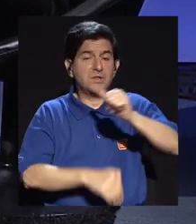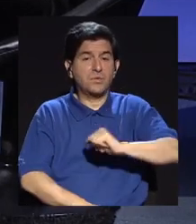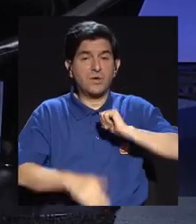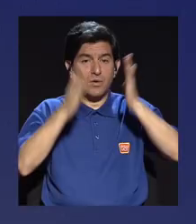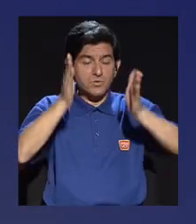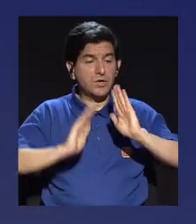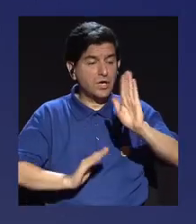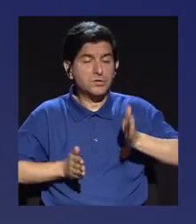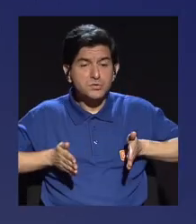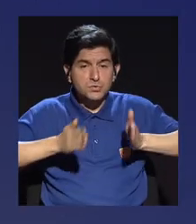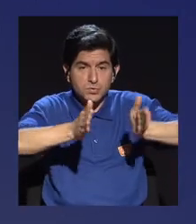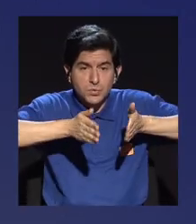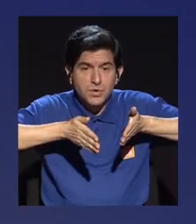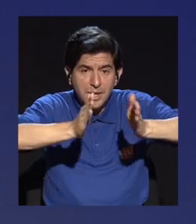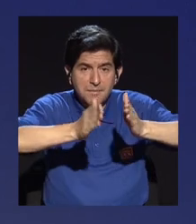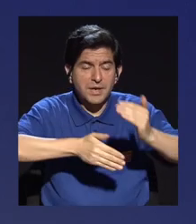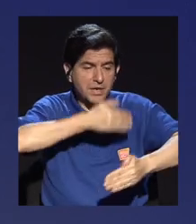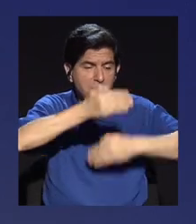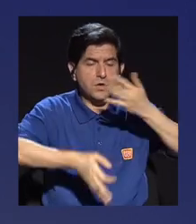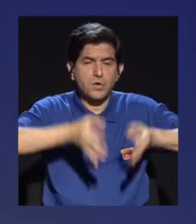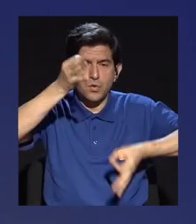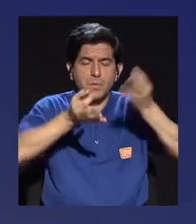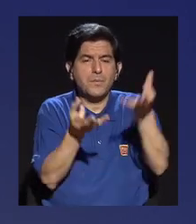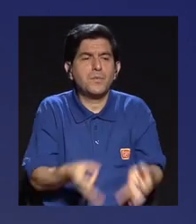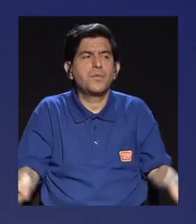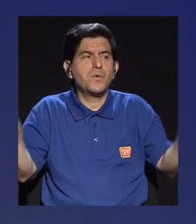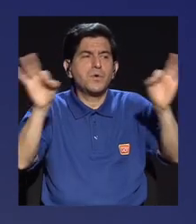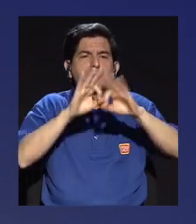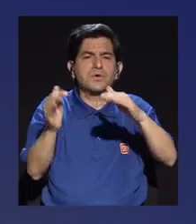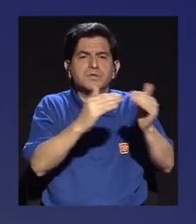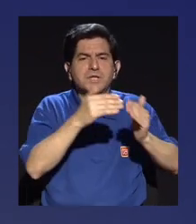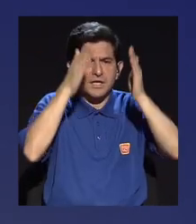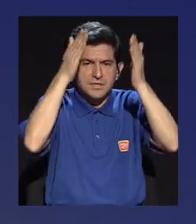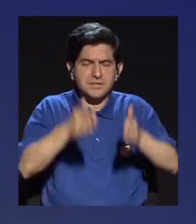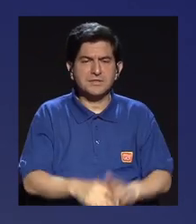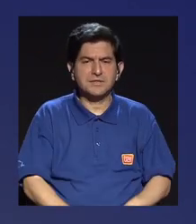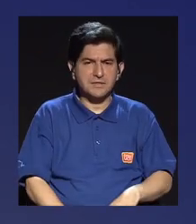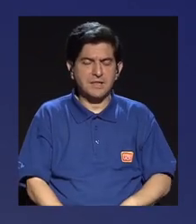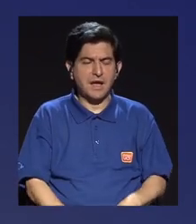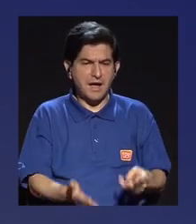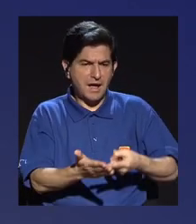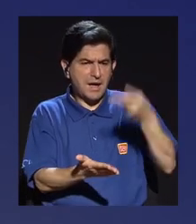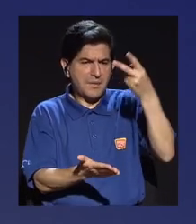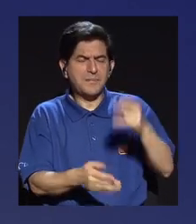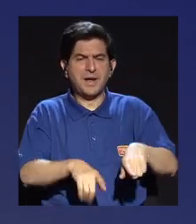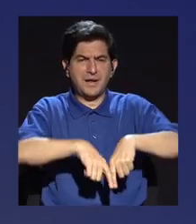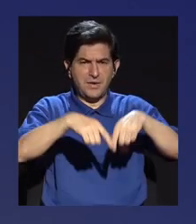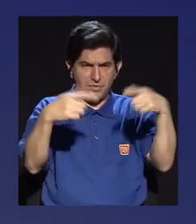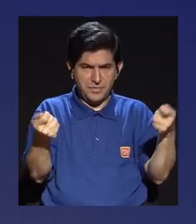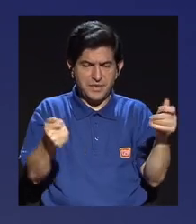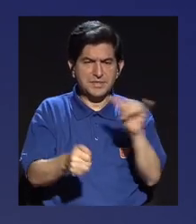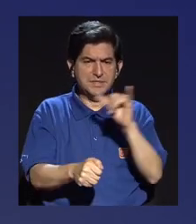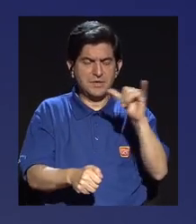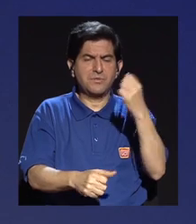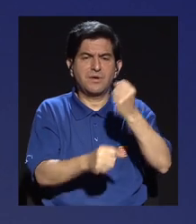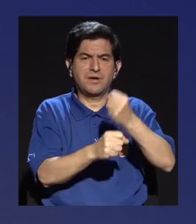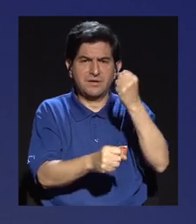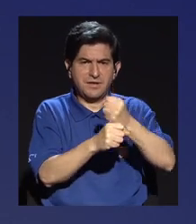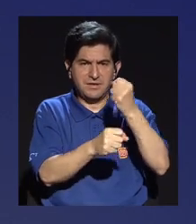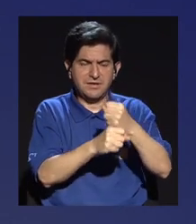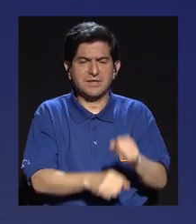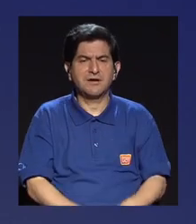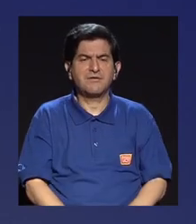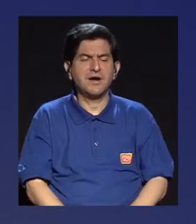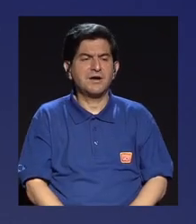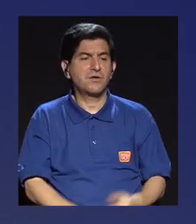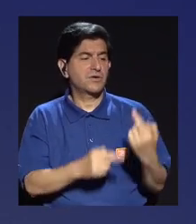que seguir sus rumbos y en esos procesos judiciales es fundamental que la ciudadanía aprecie no solo la labor de la prensa, pero sino también la labor a